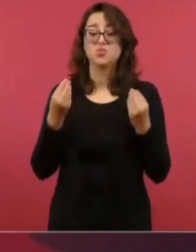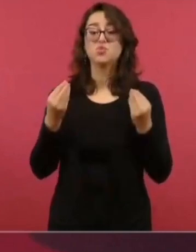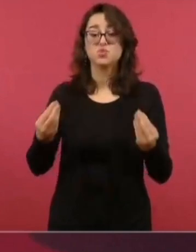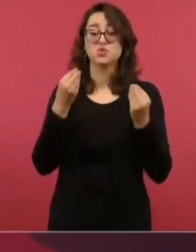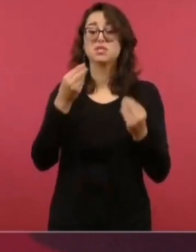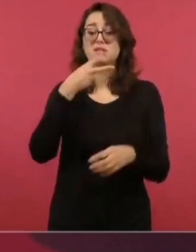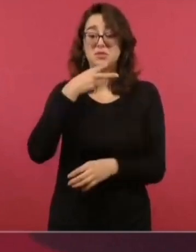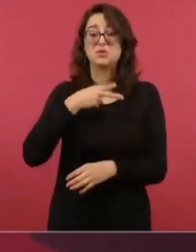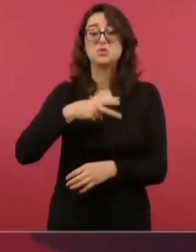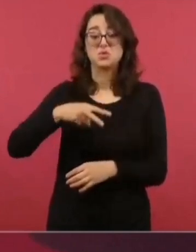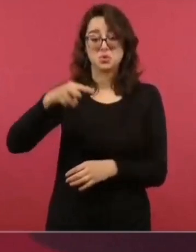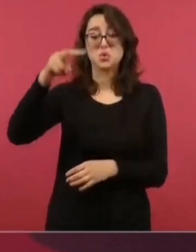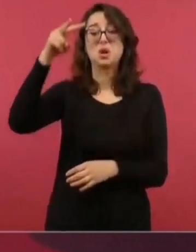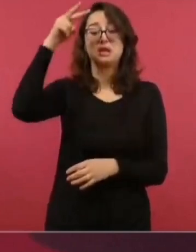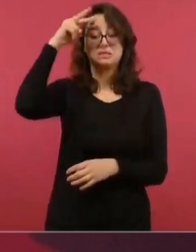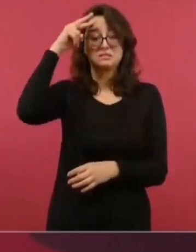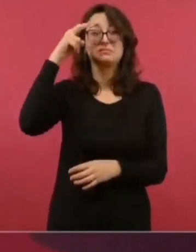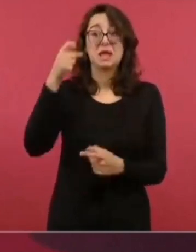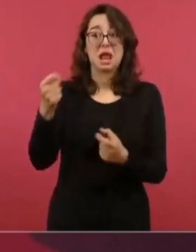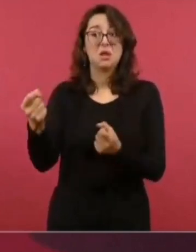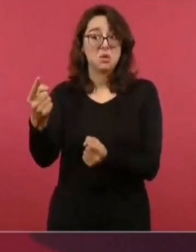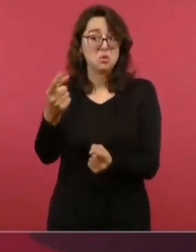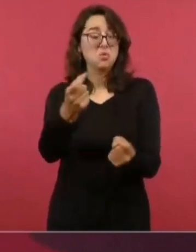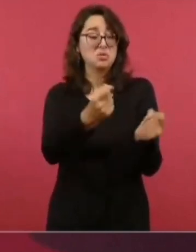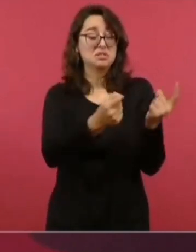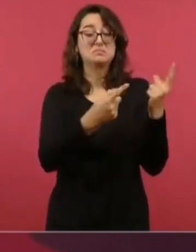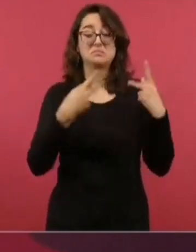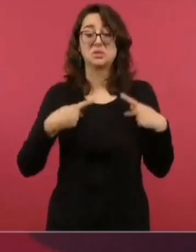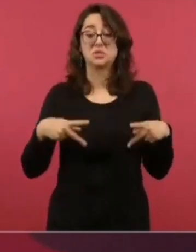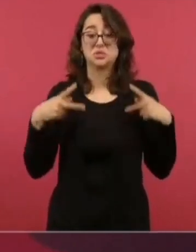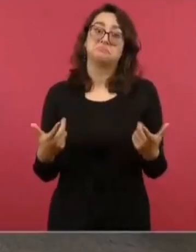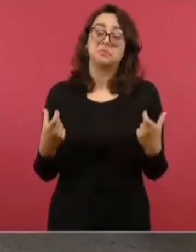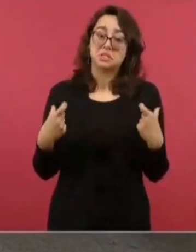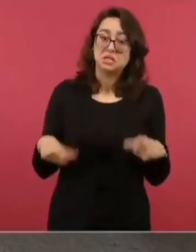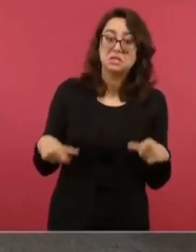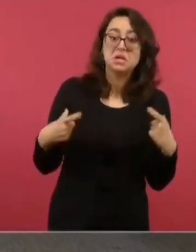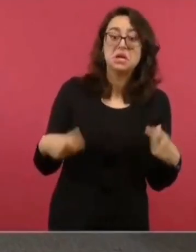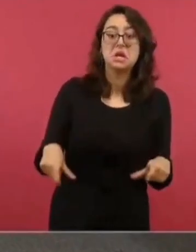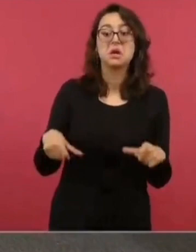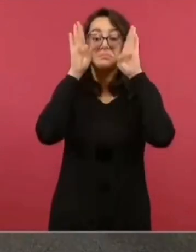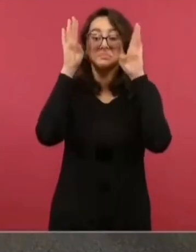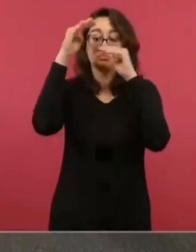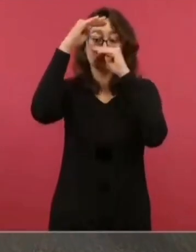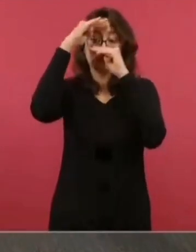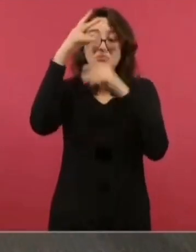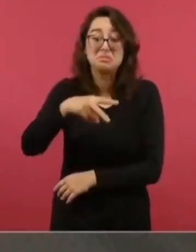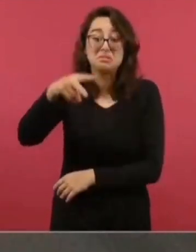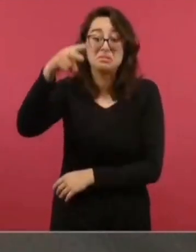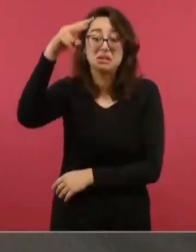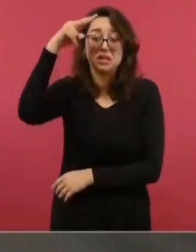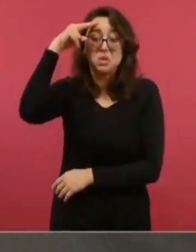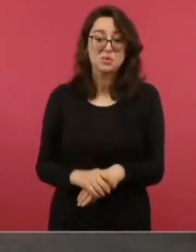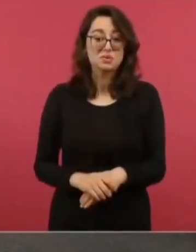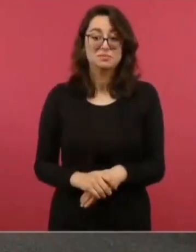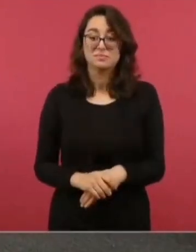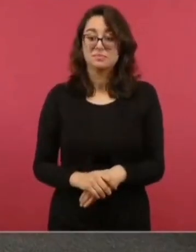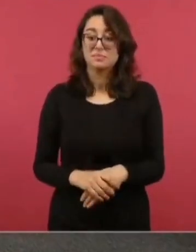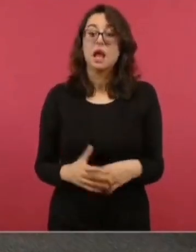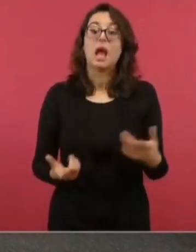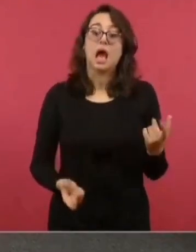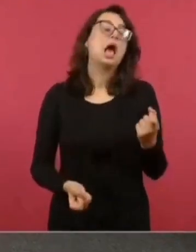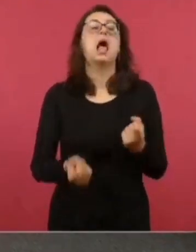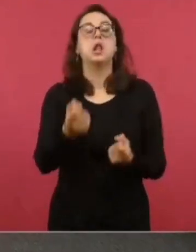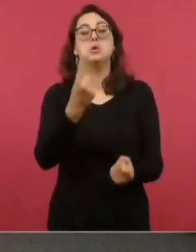ciertos sectores, no estoy generalizando, del conservadurismo, que llegaban a decir, me van a vacunar el